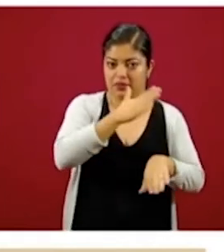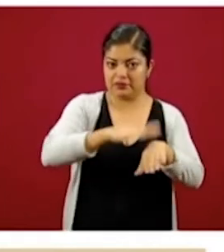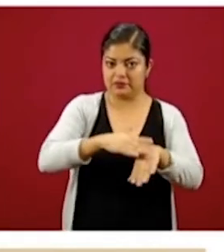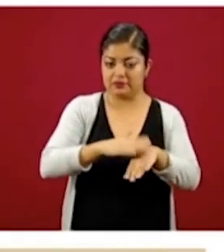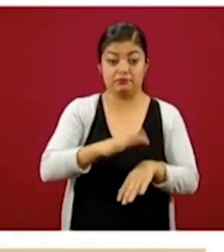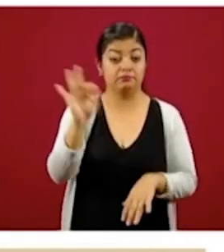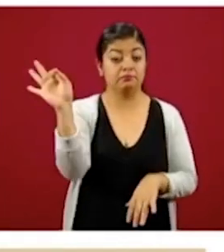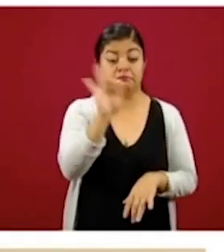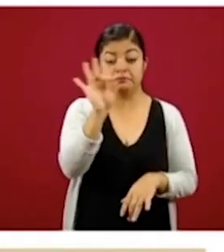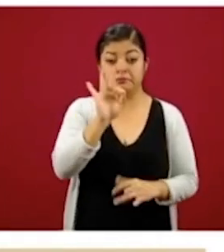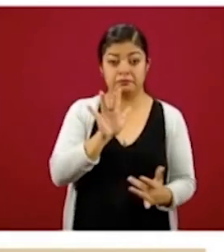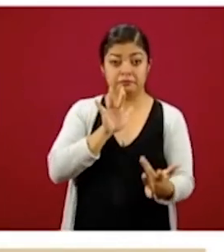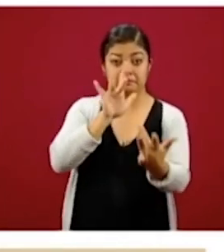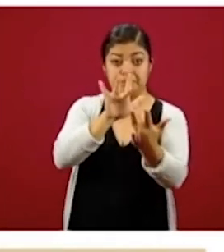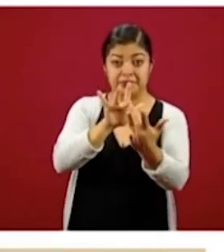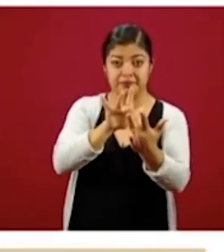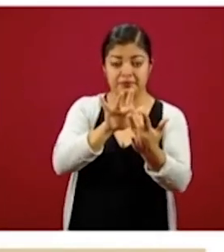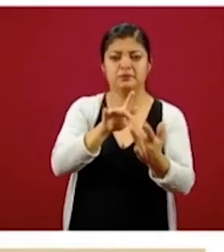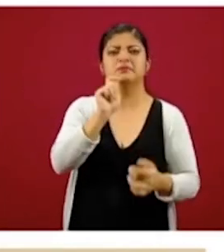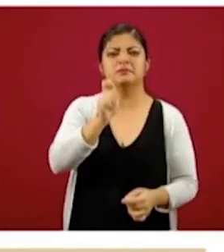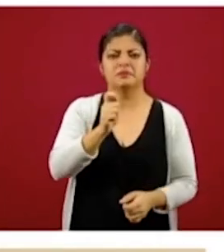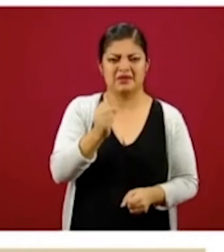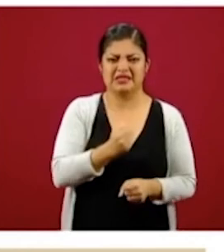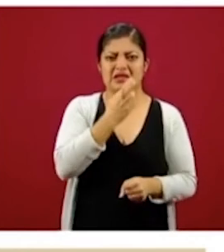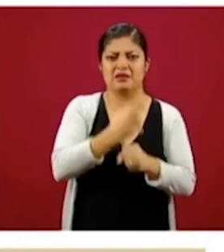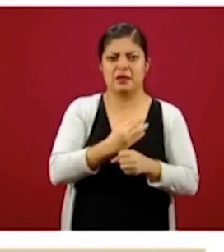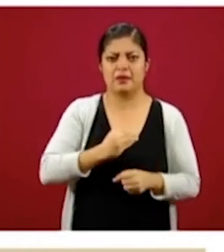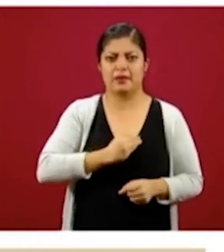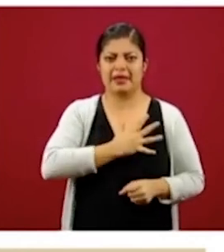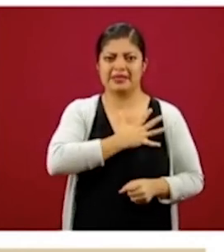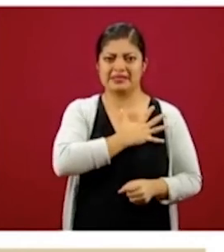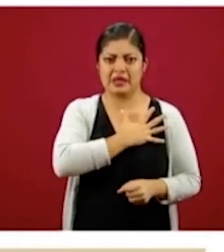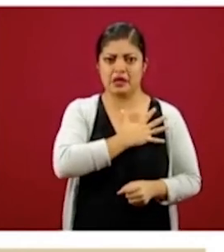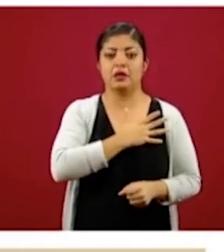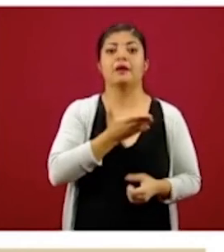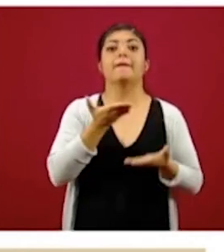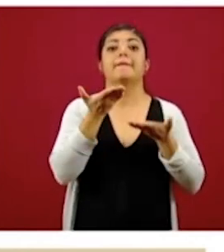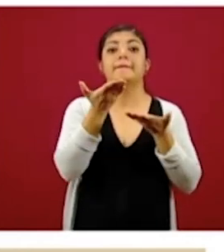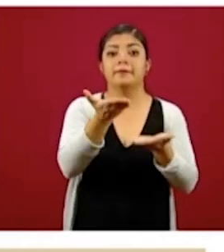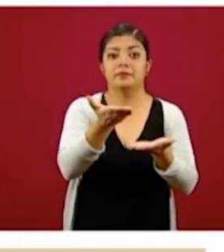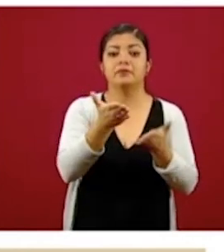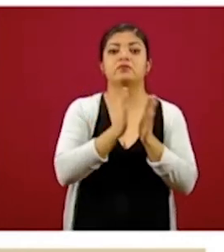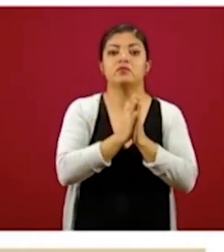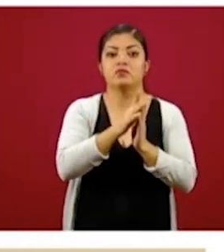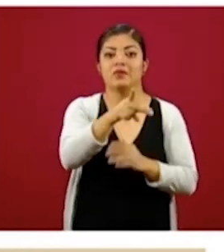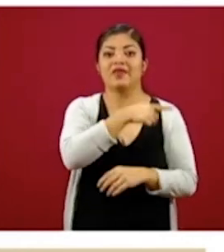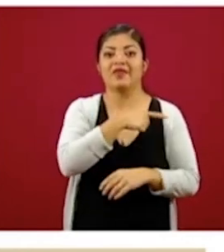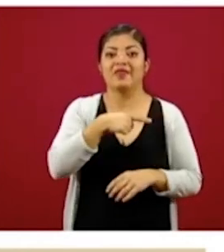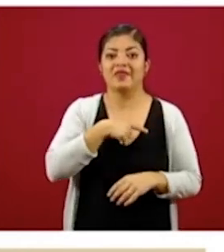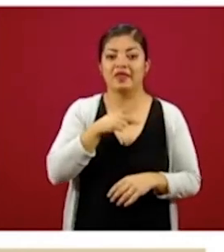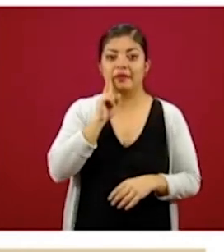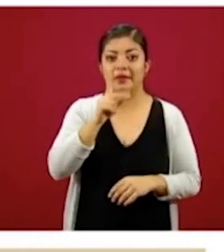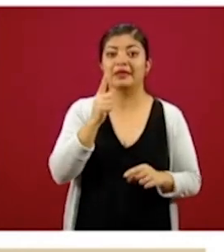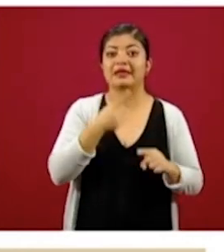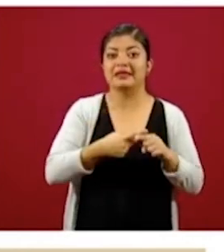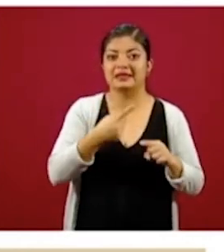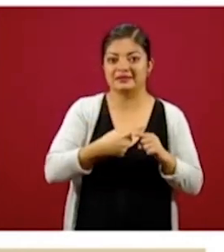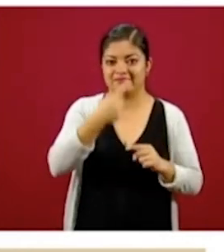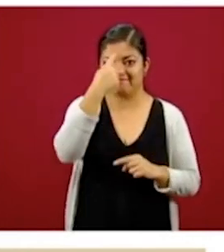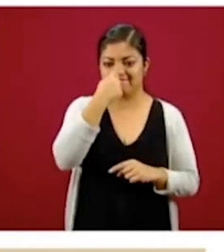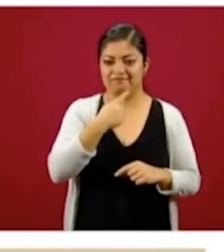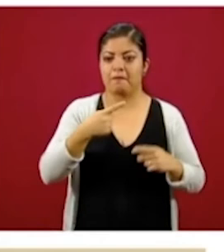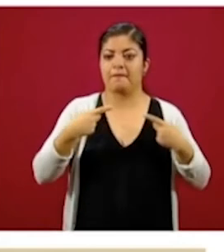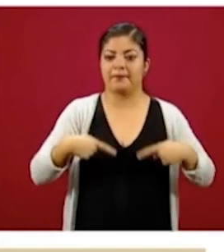a contactarles a nombre de la Secretaría de Bienestar, les pedimos que puedan verificar la identidad de la persona y la